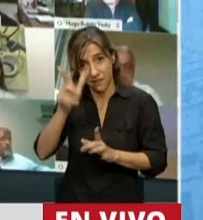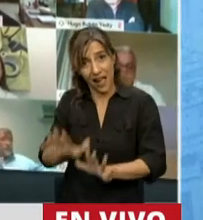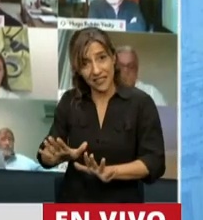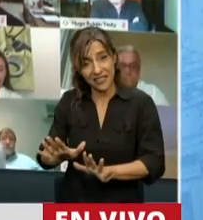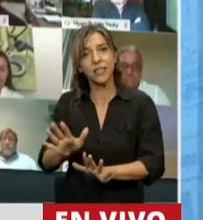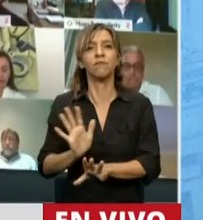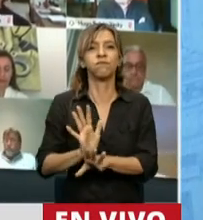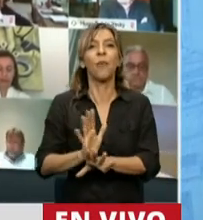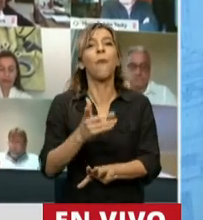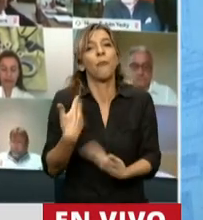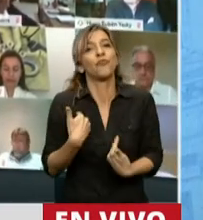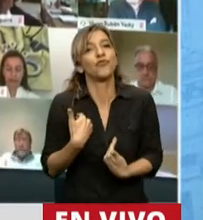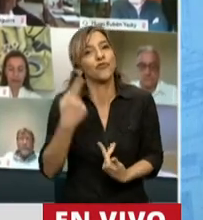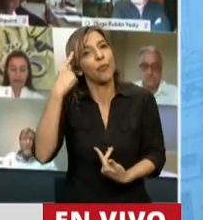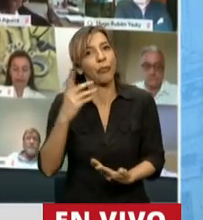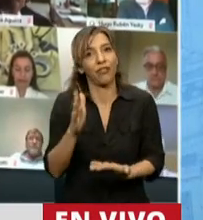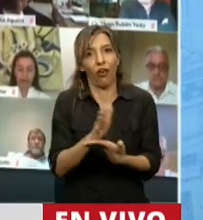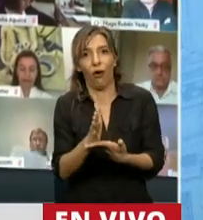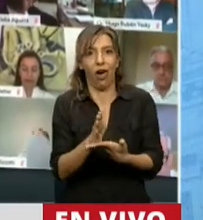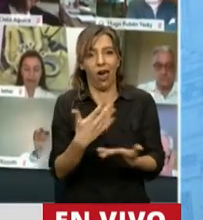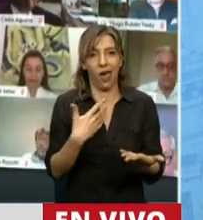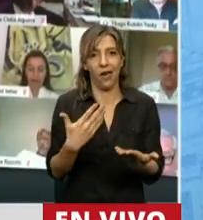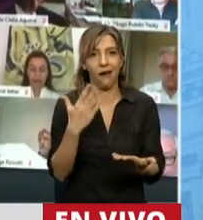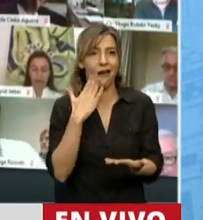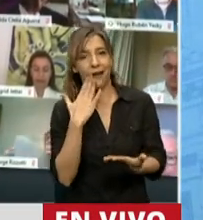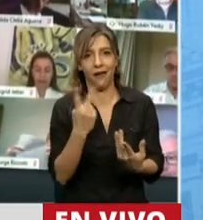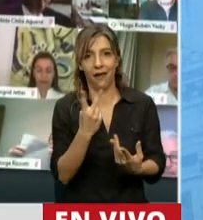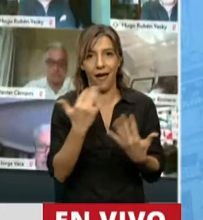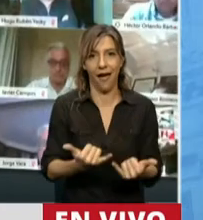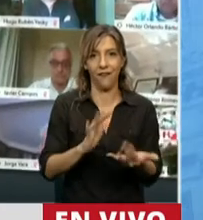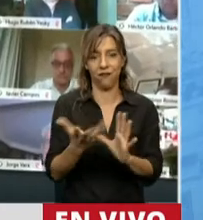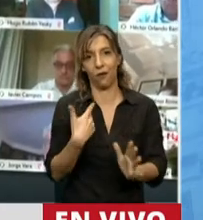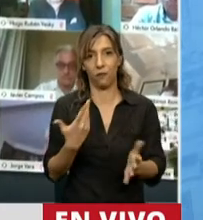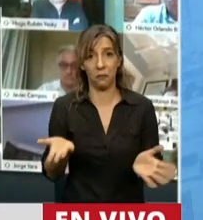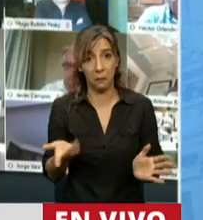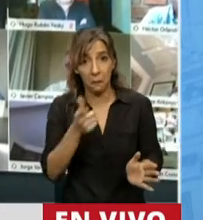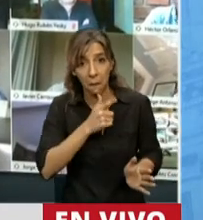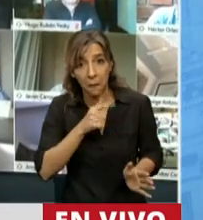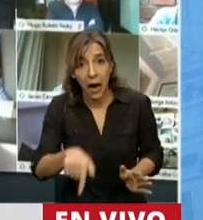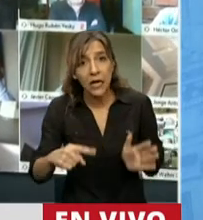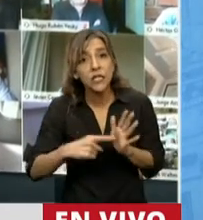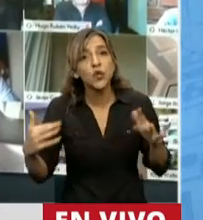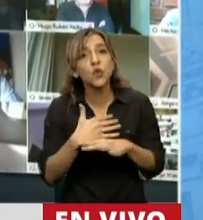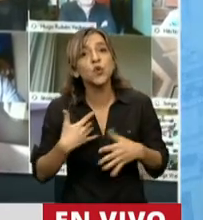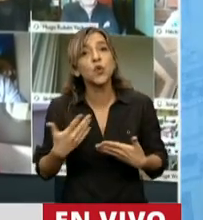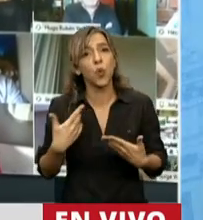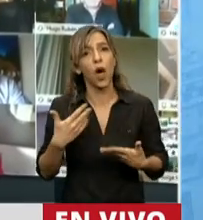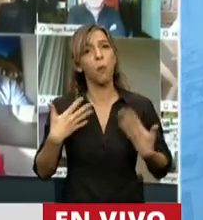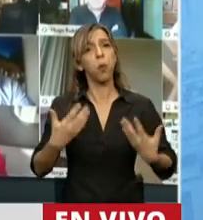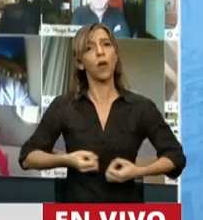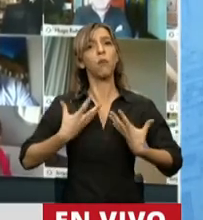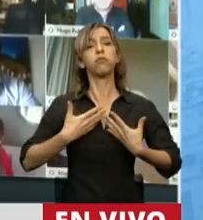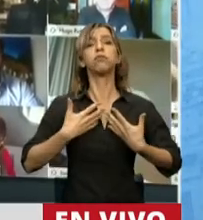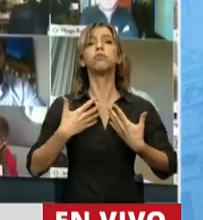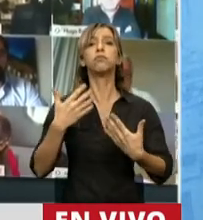discurso en el que se levantan las banderas de la libertad de expresión pero parece que en la Ciudad de Buenos Aires la libertad de expresión es solamente para algunos